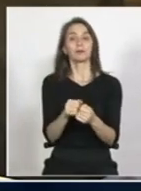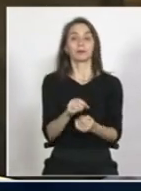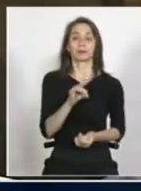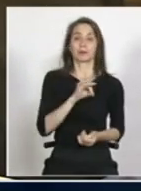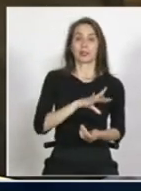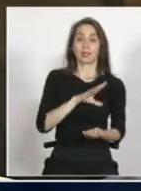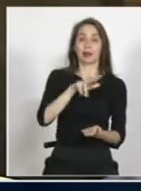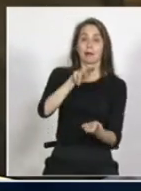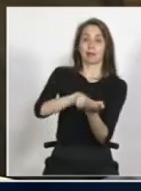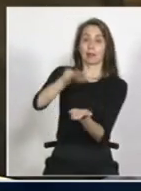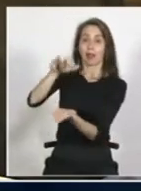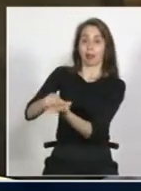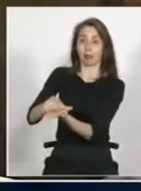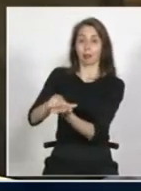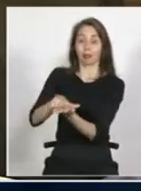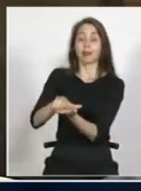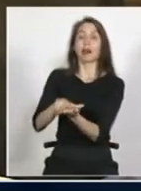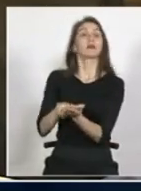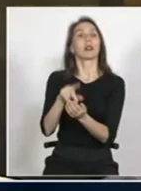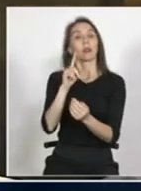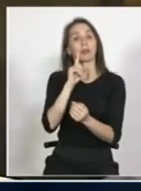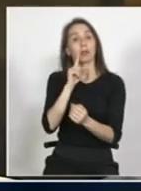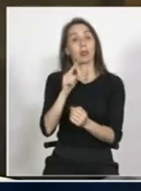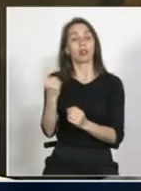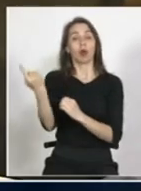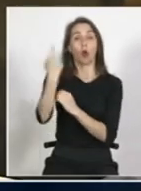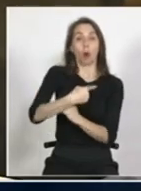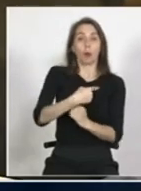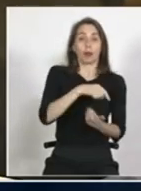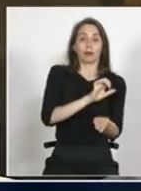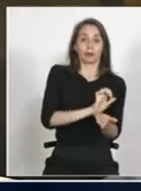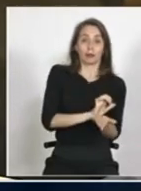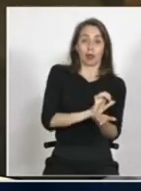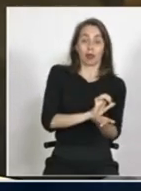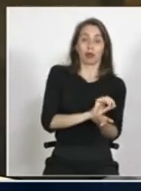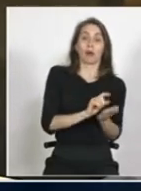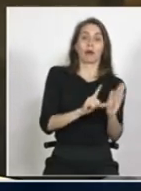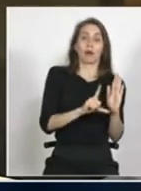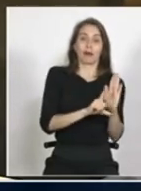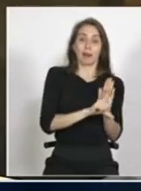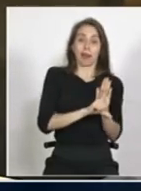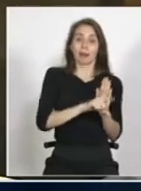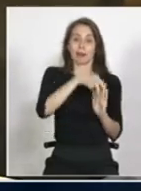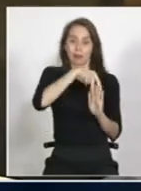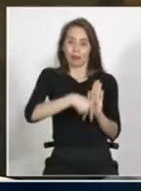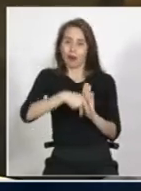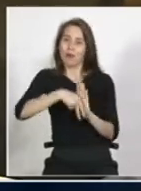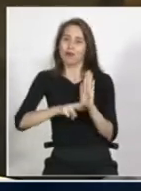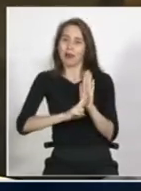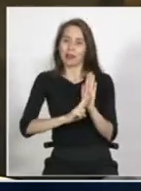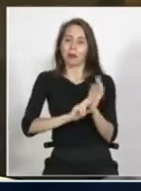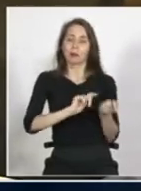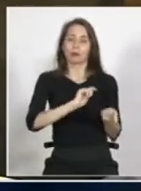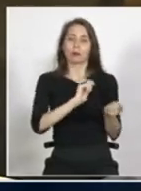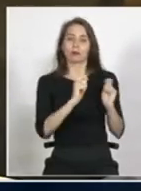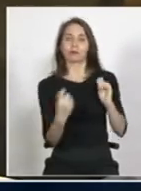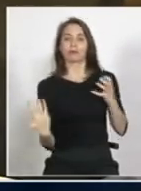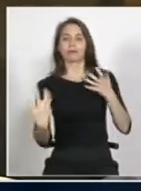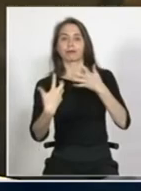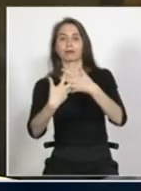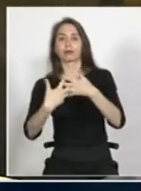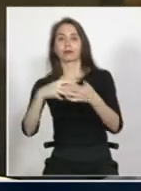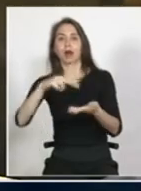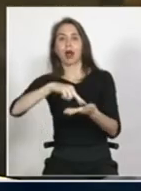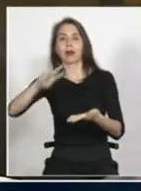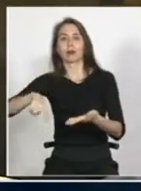Chile tiene la obligación de ir adecuando su ordenamiento jurídico interno a estos tratados internacionales